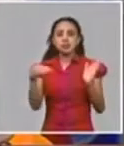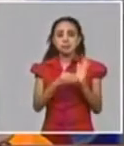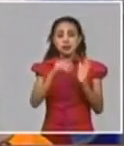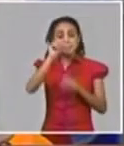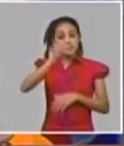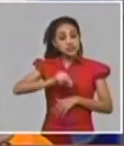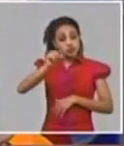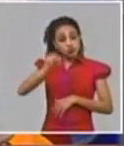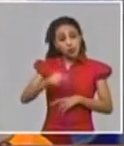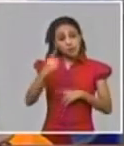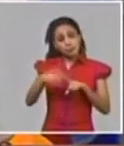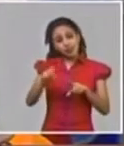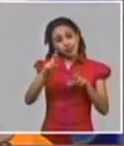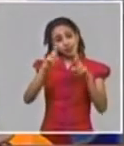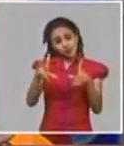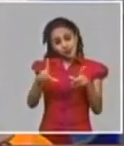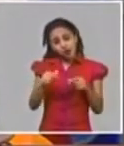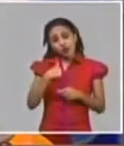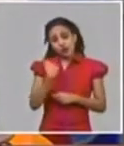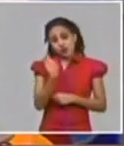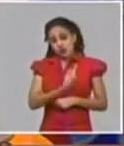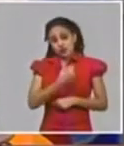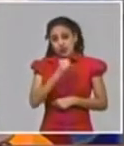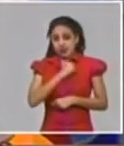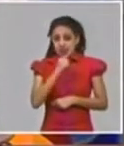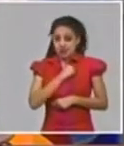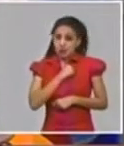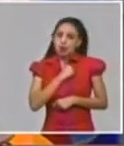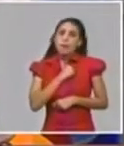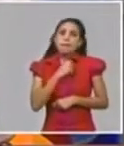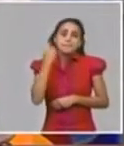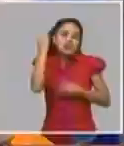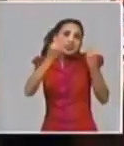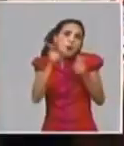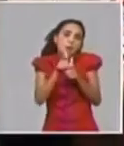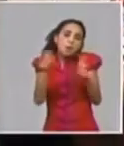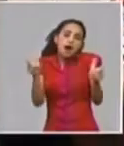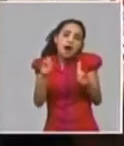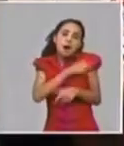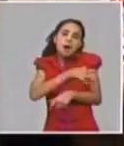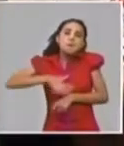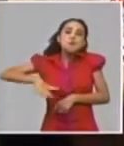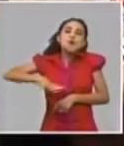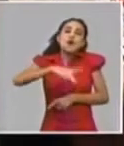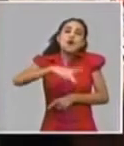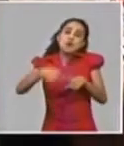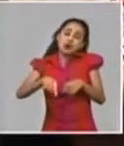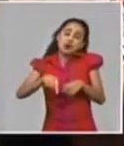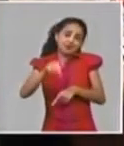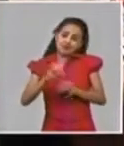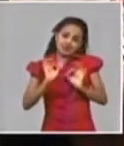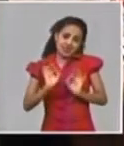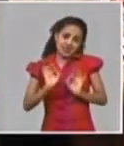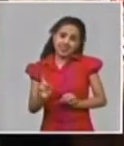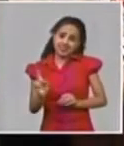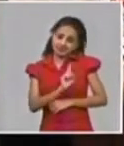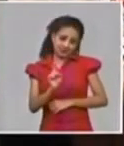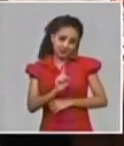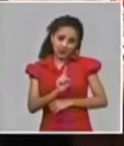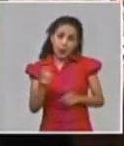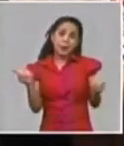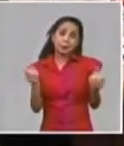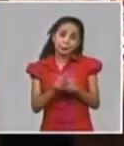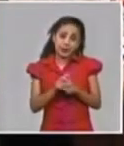personas creíamos que las personas podrían participar más en identificarse cuando tuvieran síntomas e